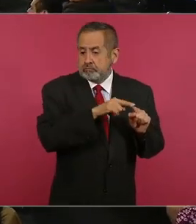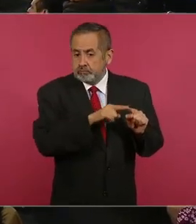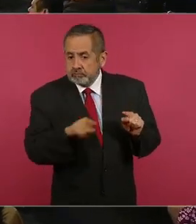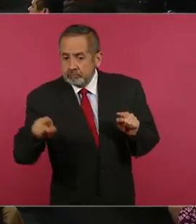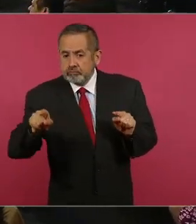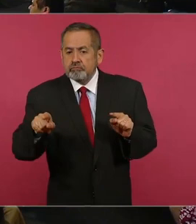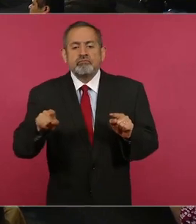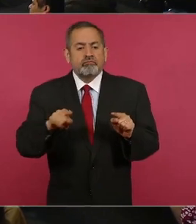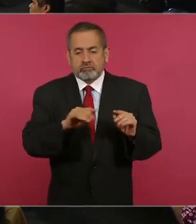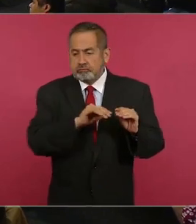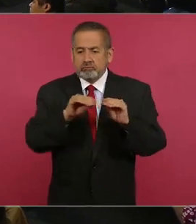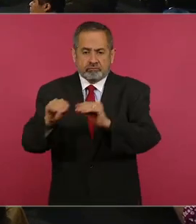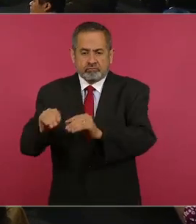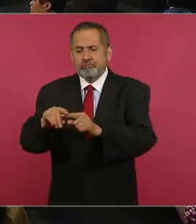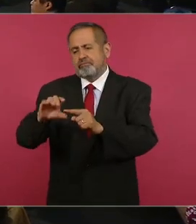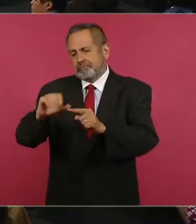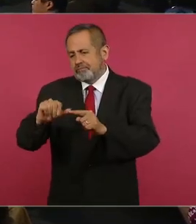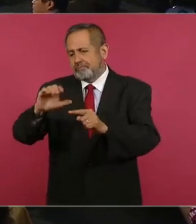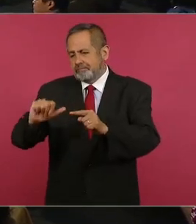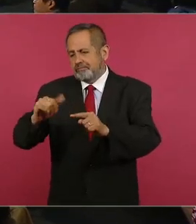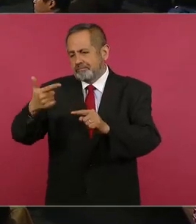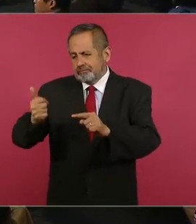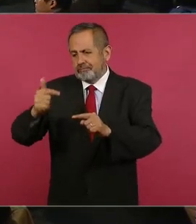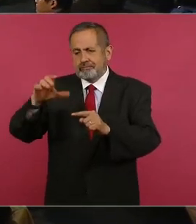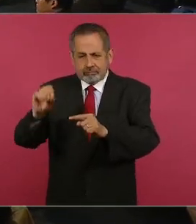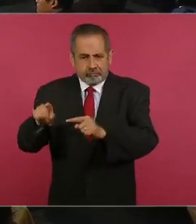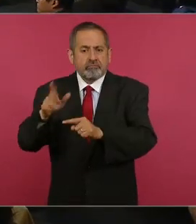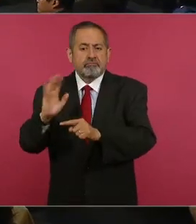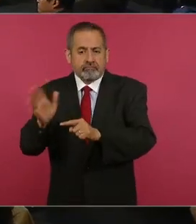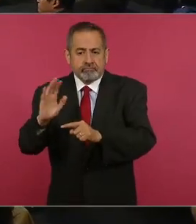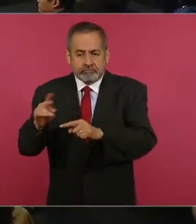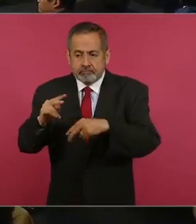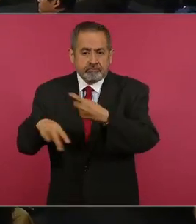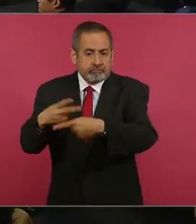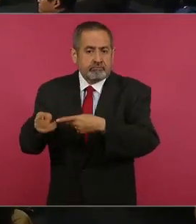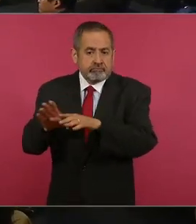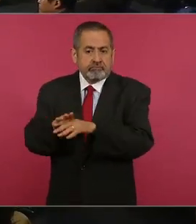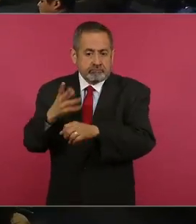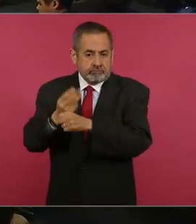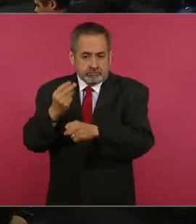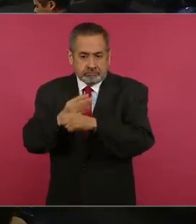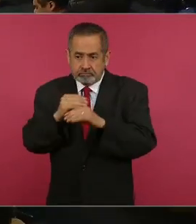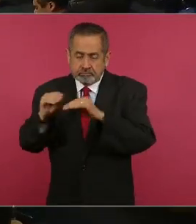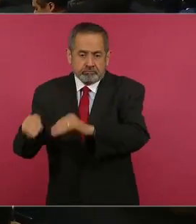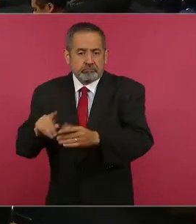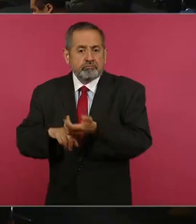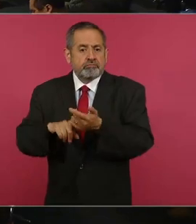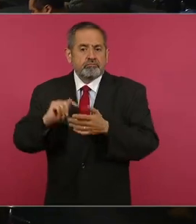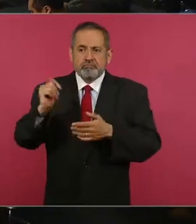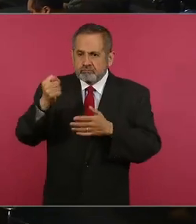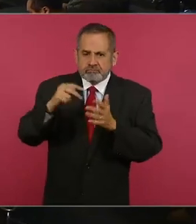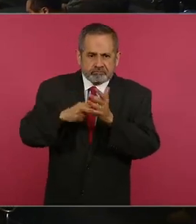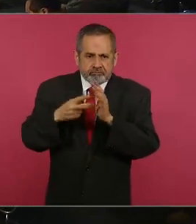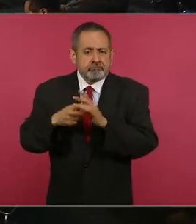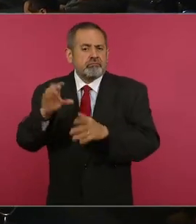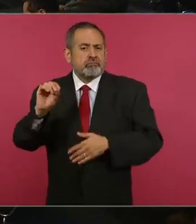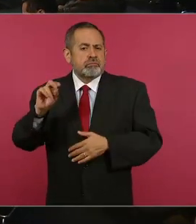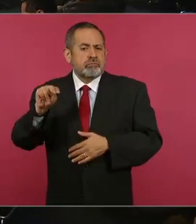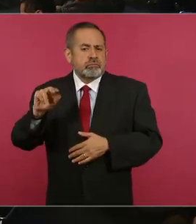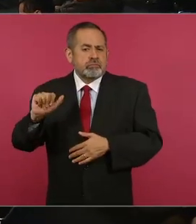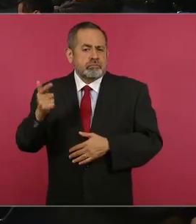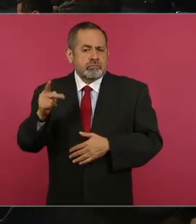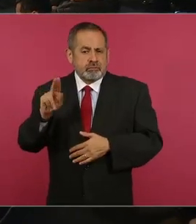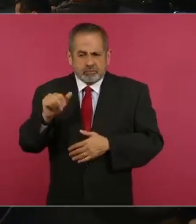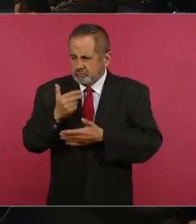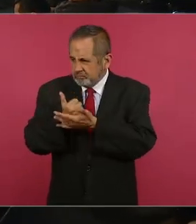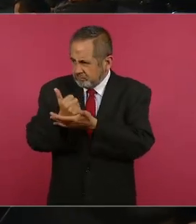potabilizadora de Cajaco. Ya hemos estado checando ahí, ya arrancaron las plantas, llegaron los técnicos de Conagua y están